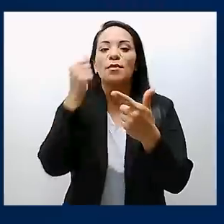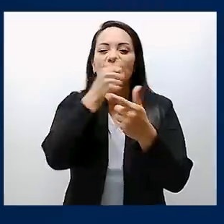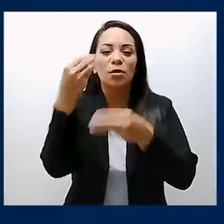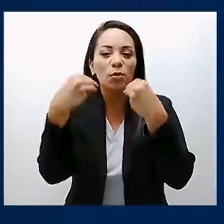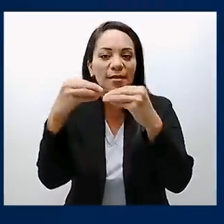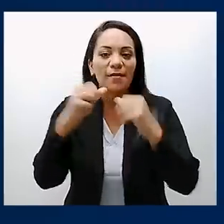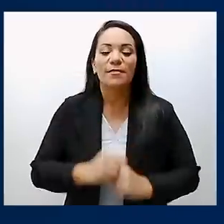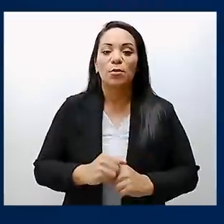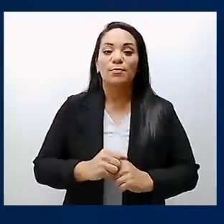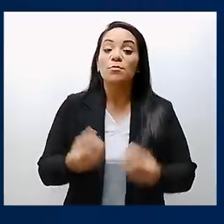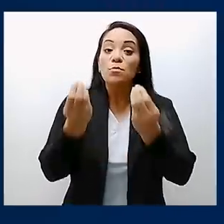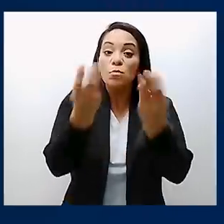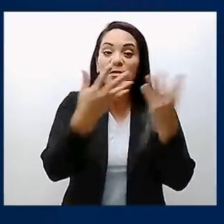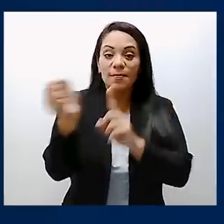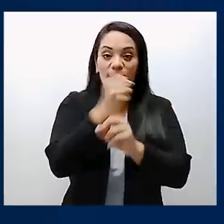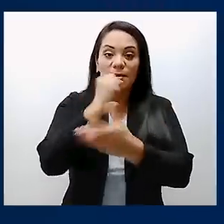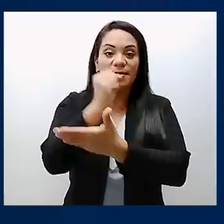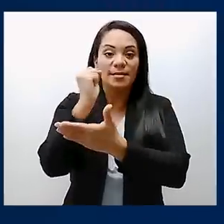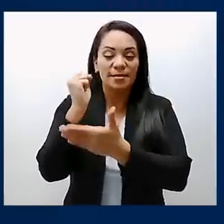¿Qué es violencia y la violencia?